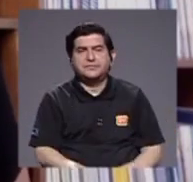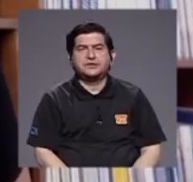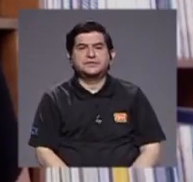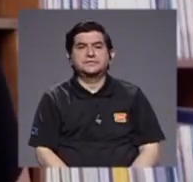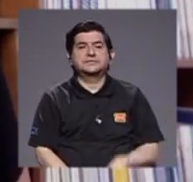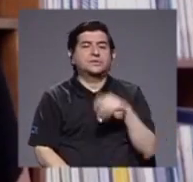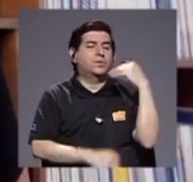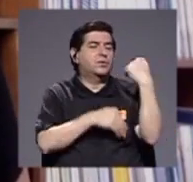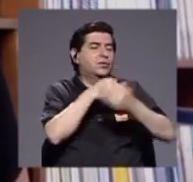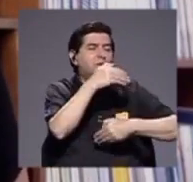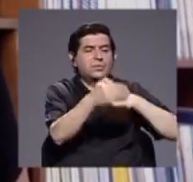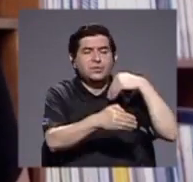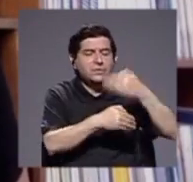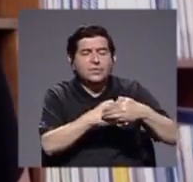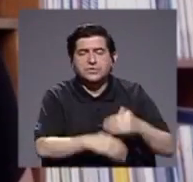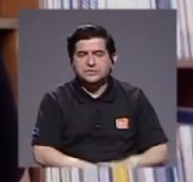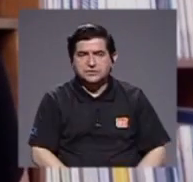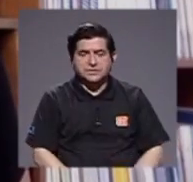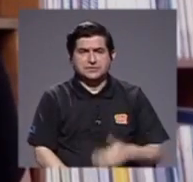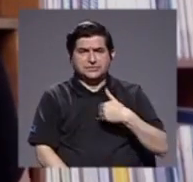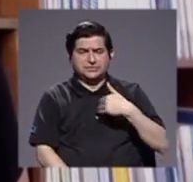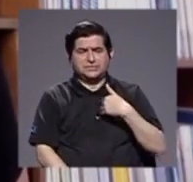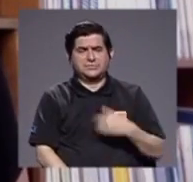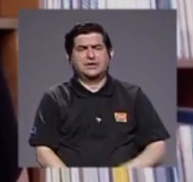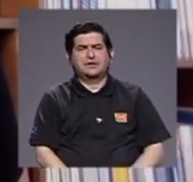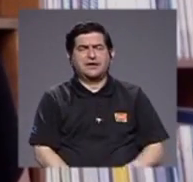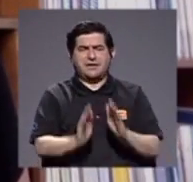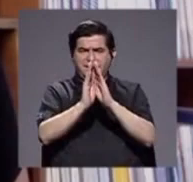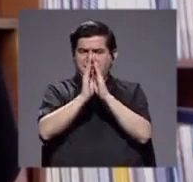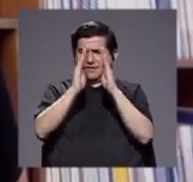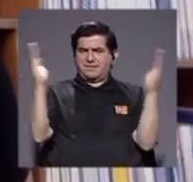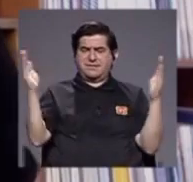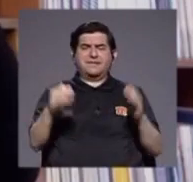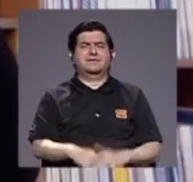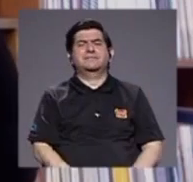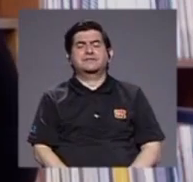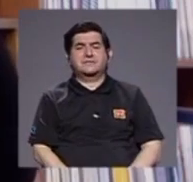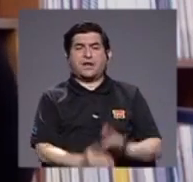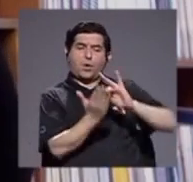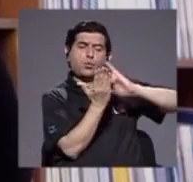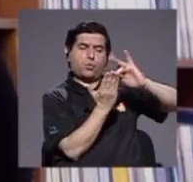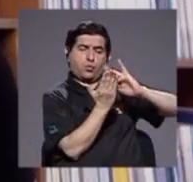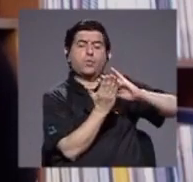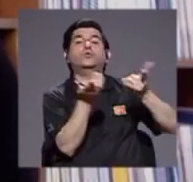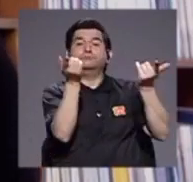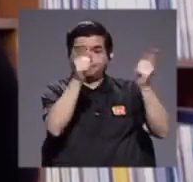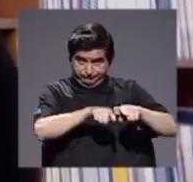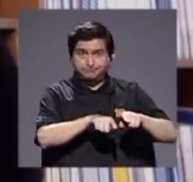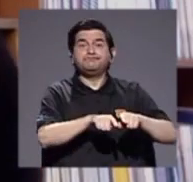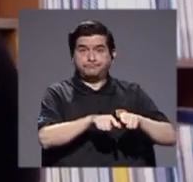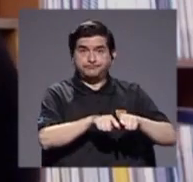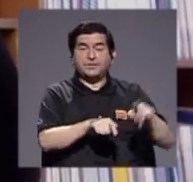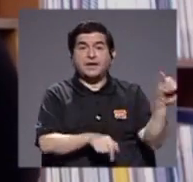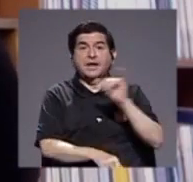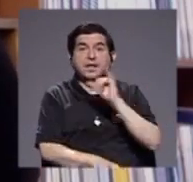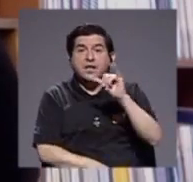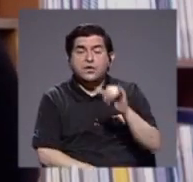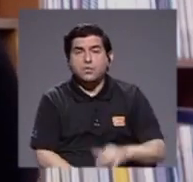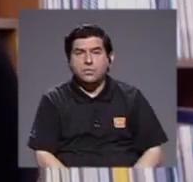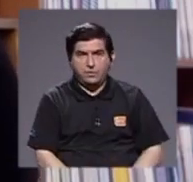que con este proceso no solamente hubiera una gran expansión de la telefonía móvil, que cosa que se dio, sino que también